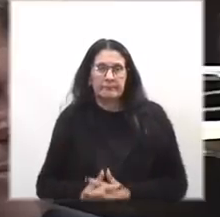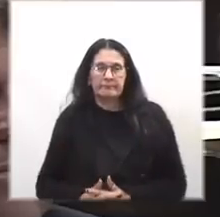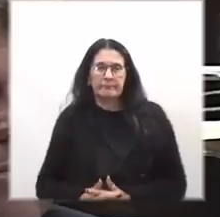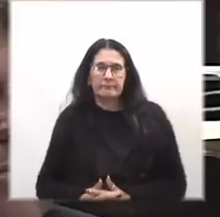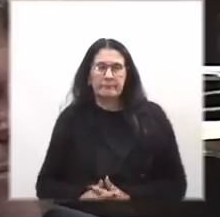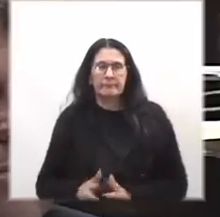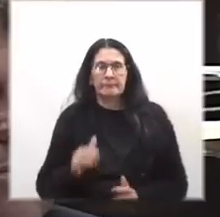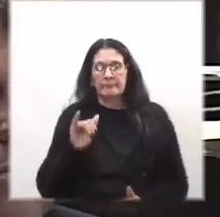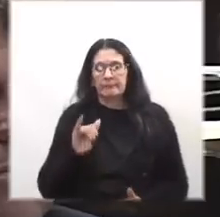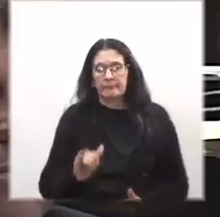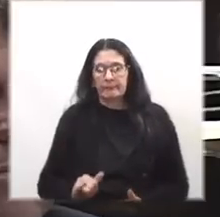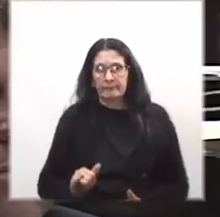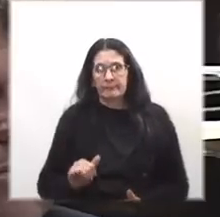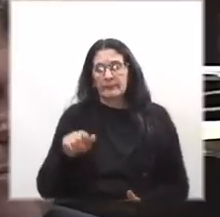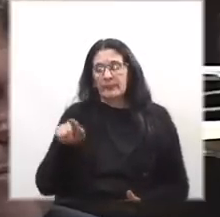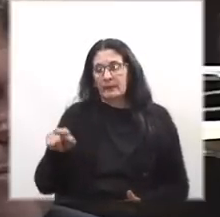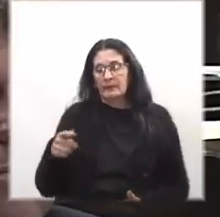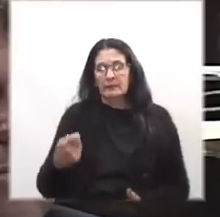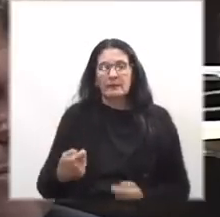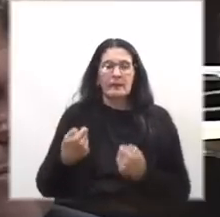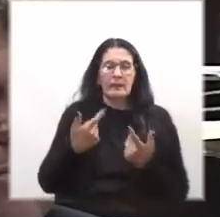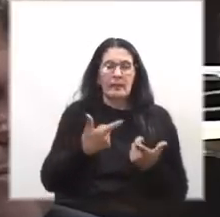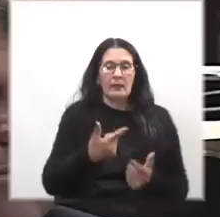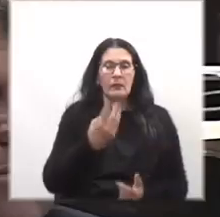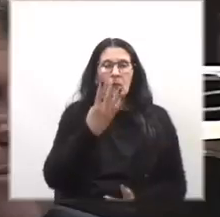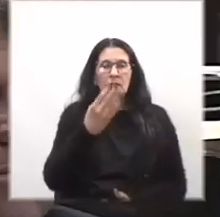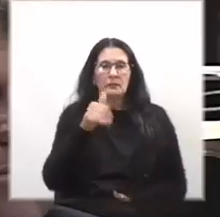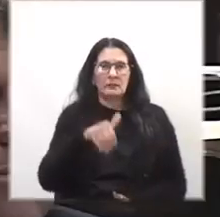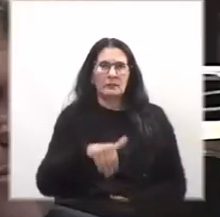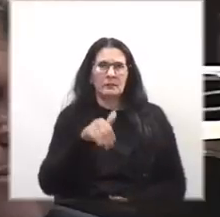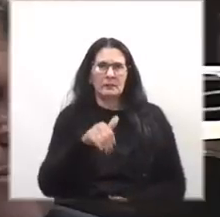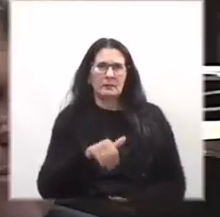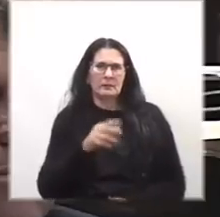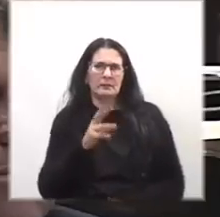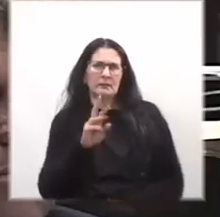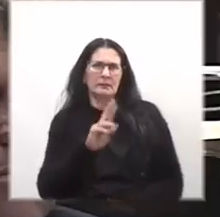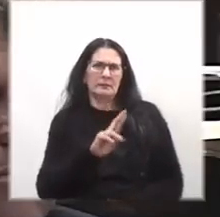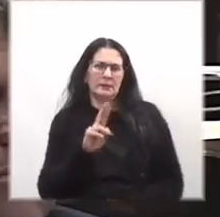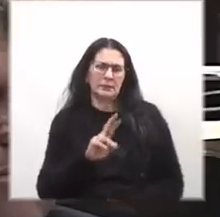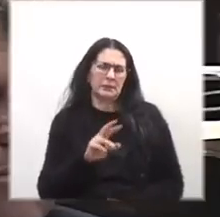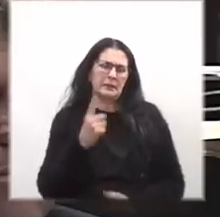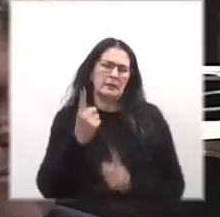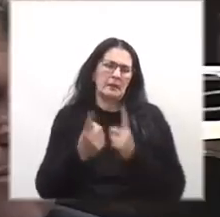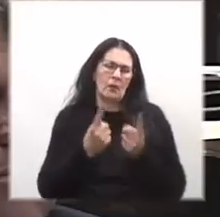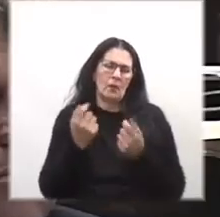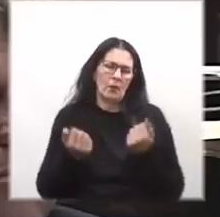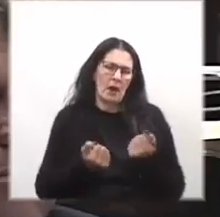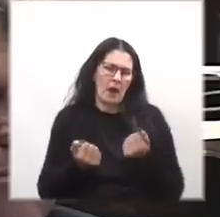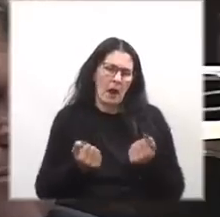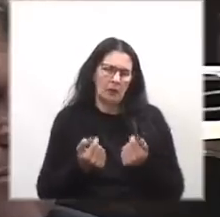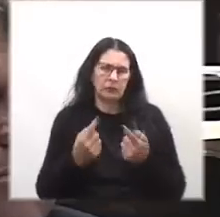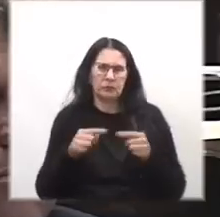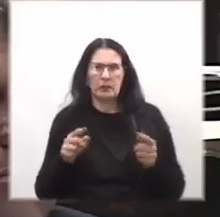Y a cambio Balcedo le da 4 millones de dólares y algunos autos que después se quisieron rematar.